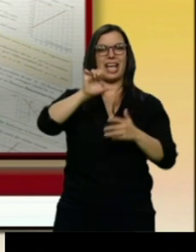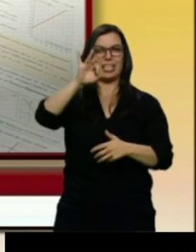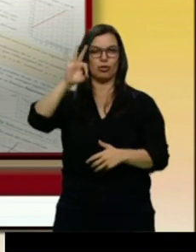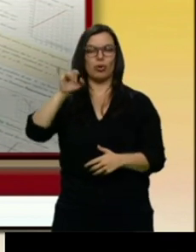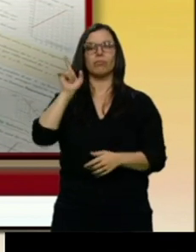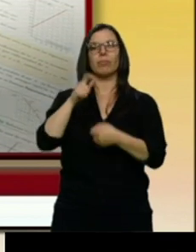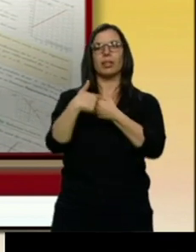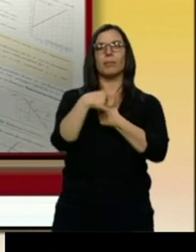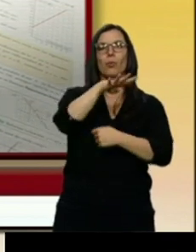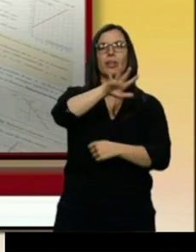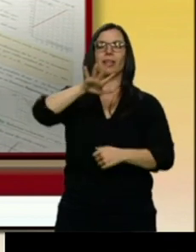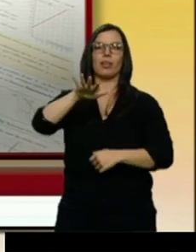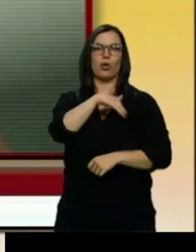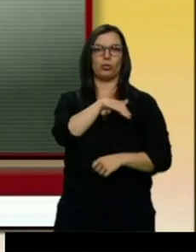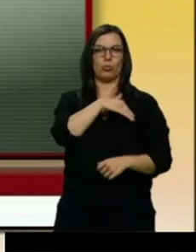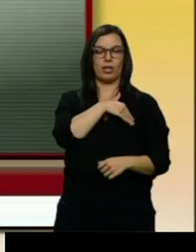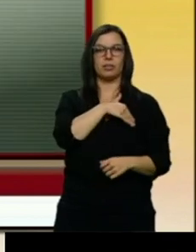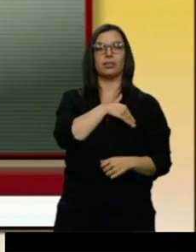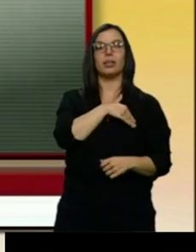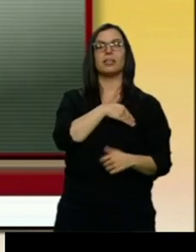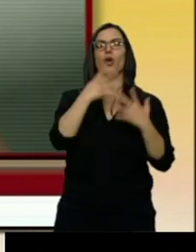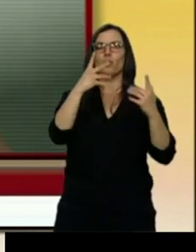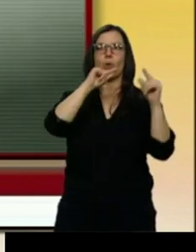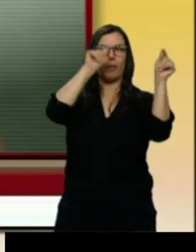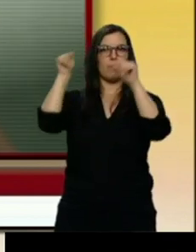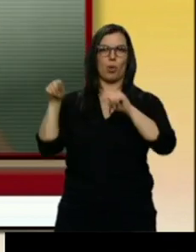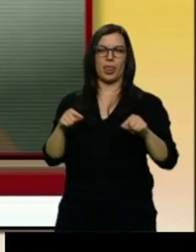estudiantes de secundaria de las nueve provincias de la comunidad.